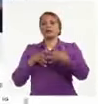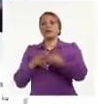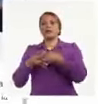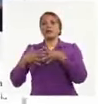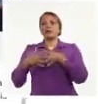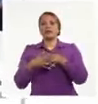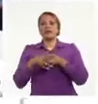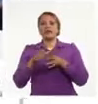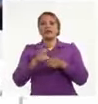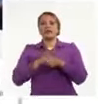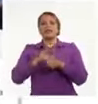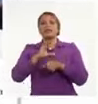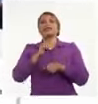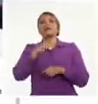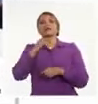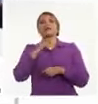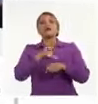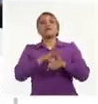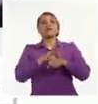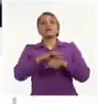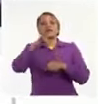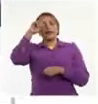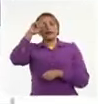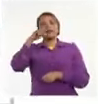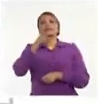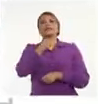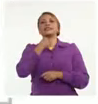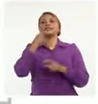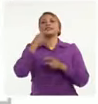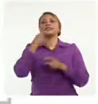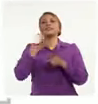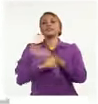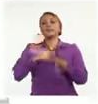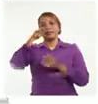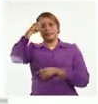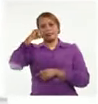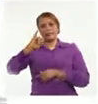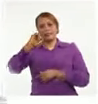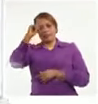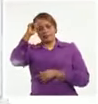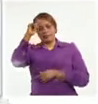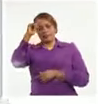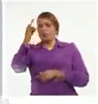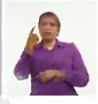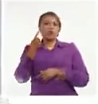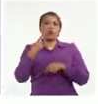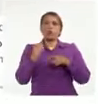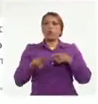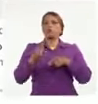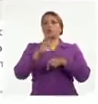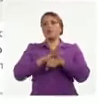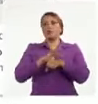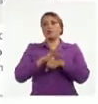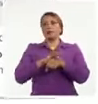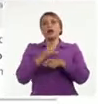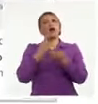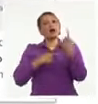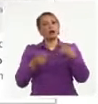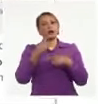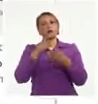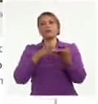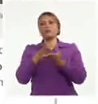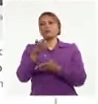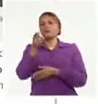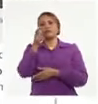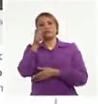con sepsis. Según la especialista, hubo otras causas y algunos de los niños fallecidos llevaban siendo tratados en la terapia